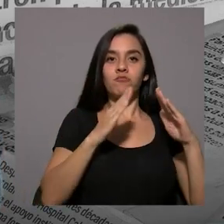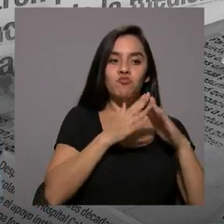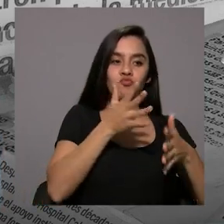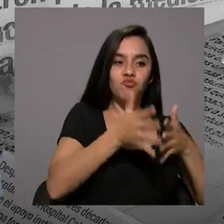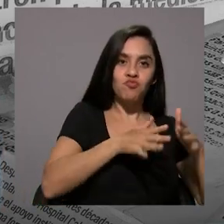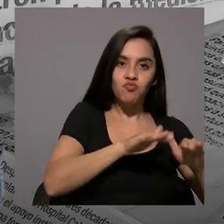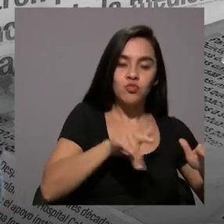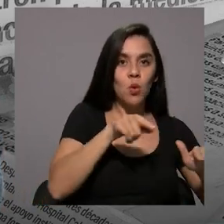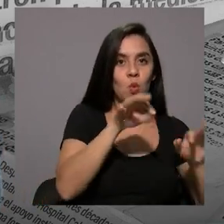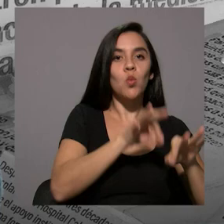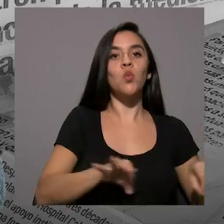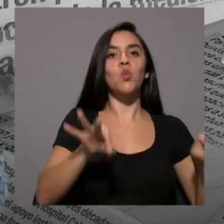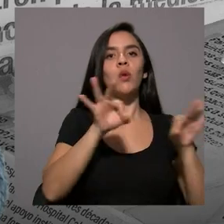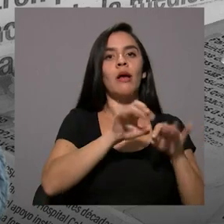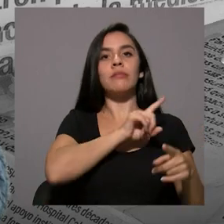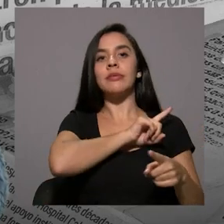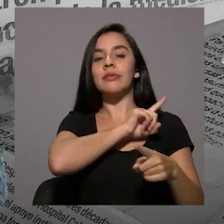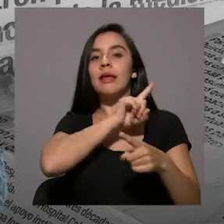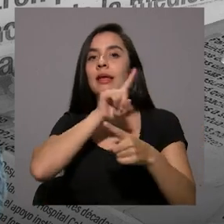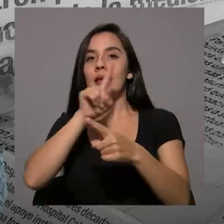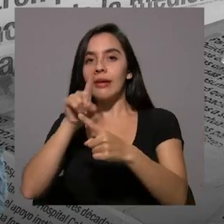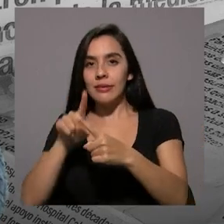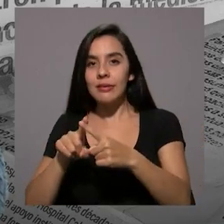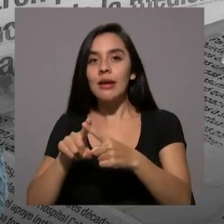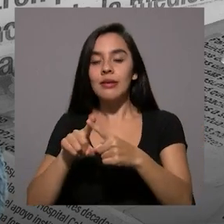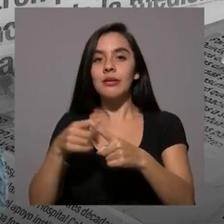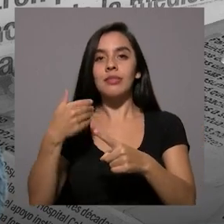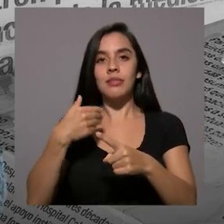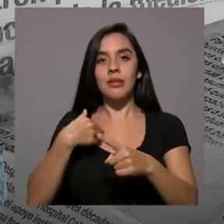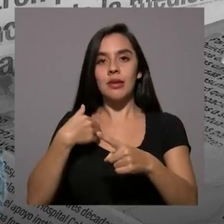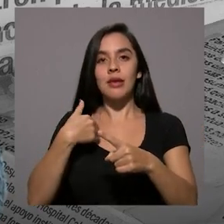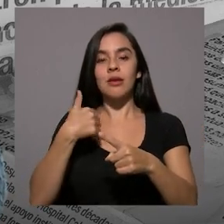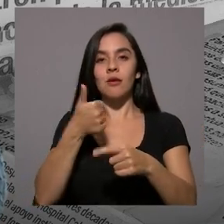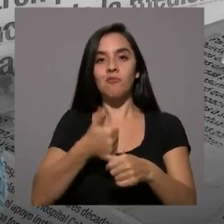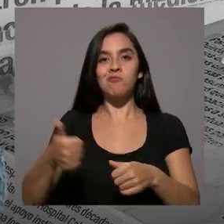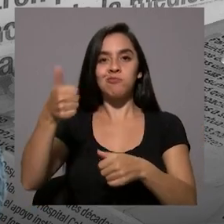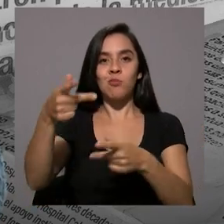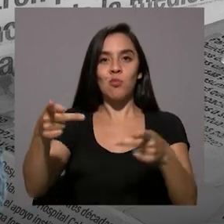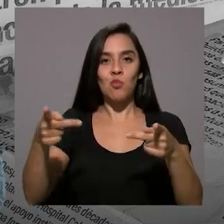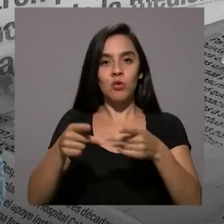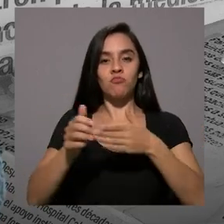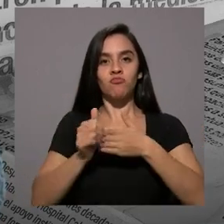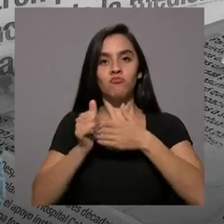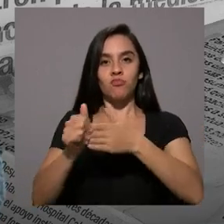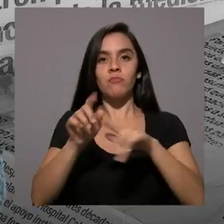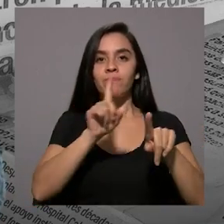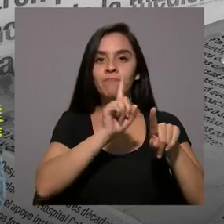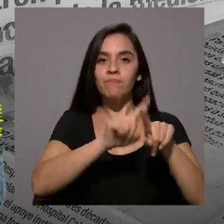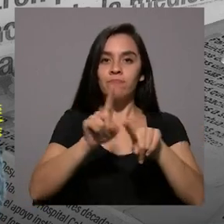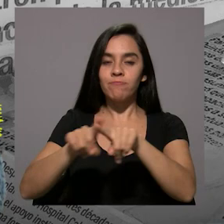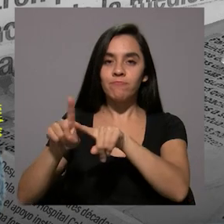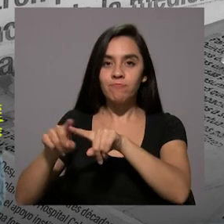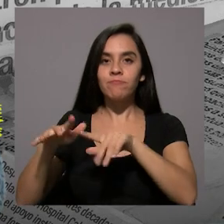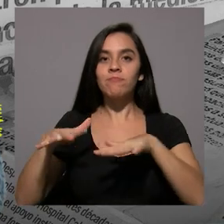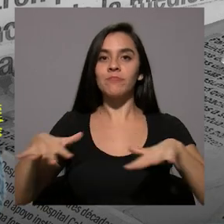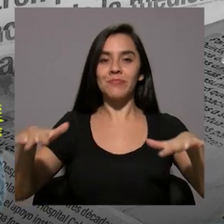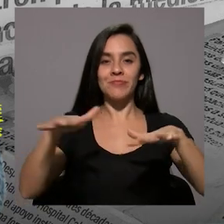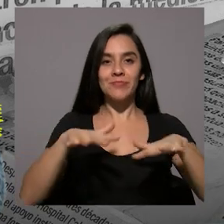la casa con los niños, que es muy importante, hasta estar en puestos de líderes en diferentes